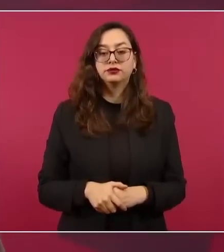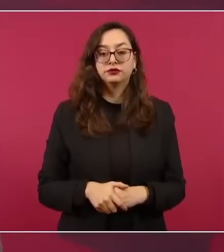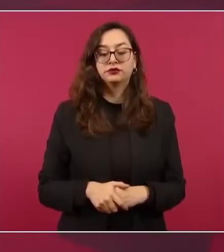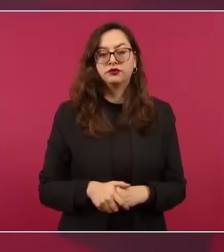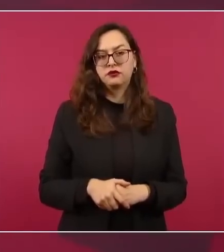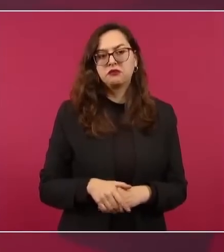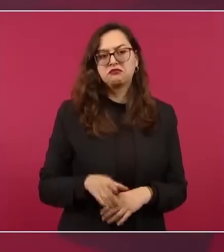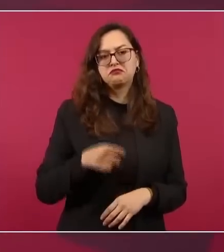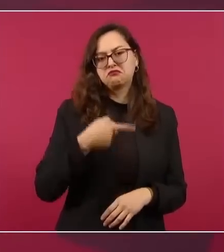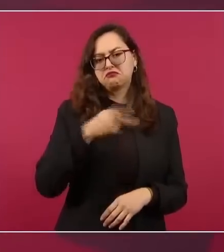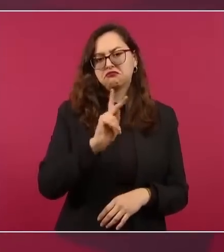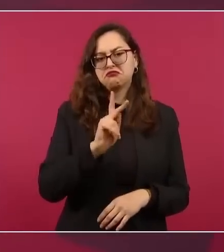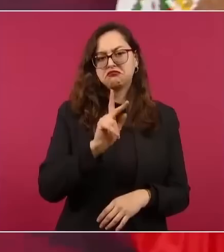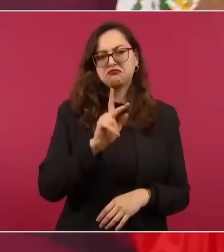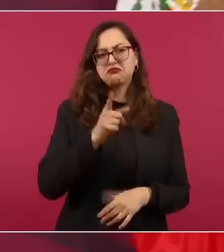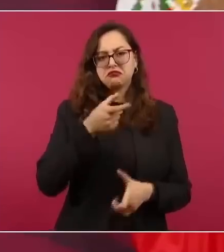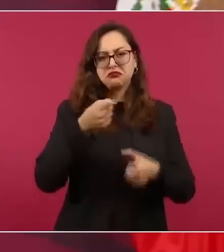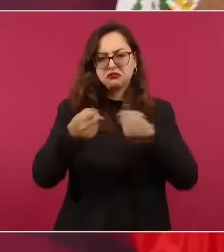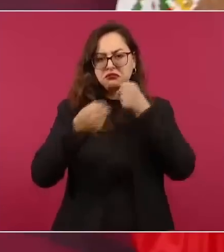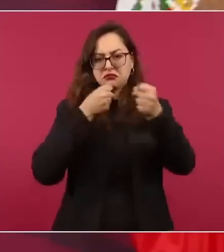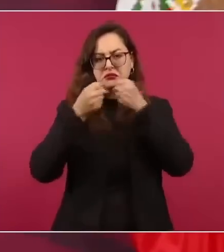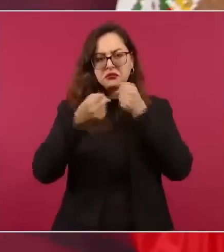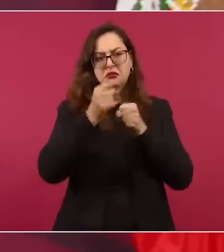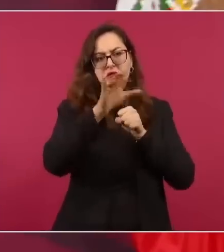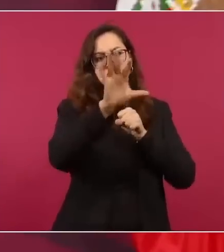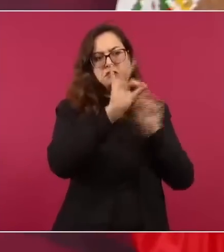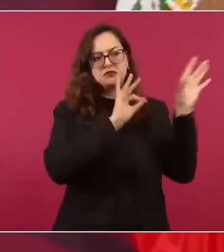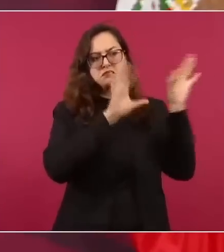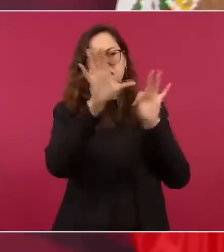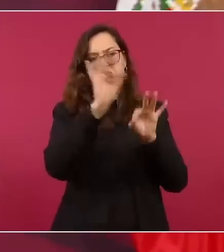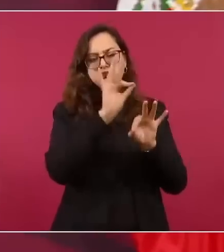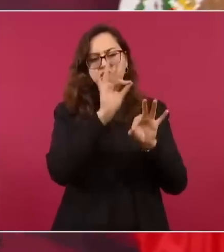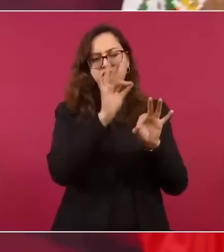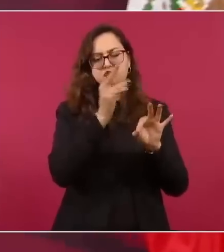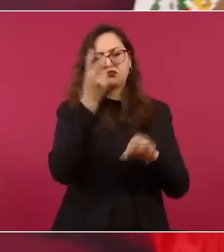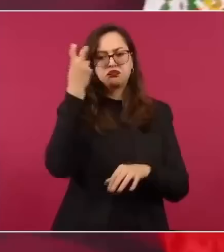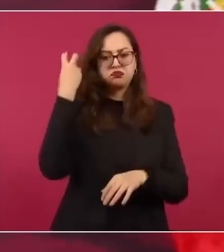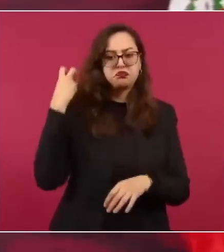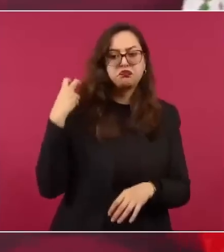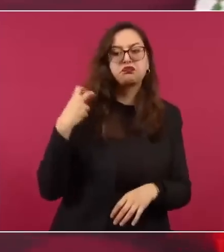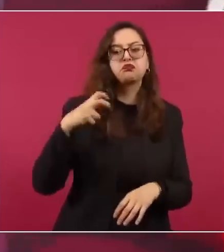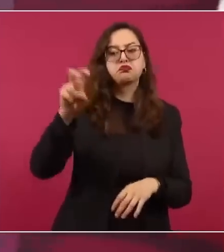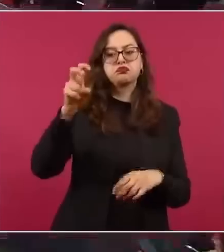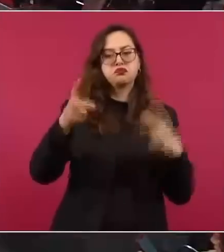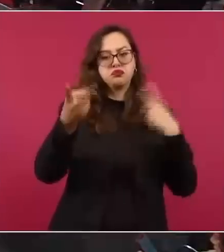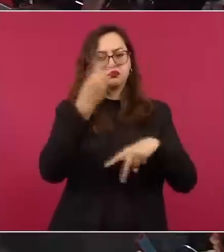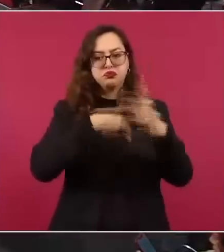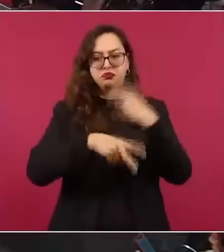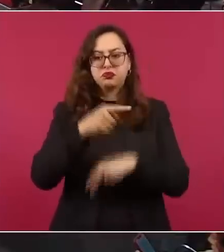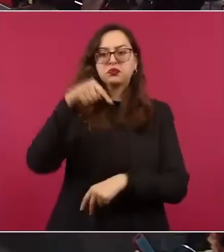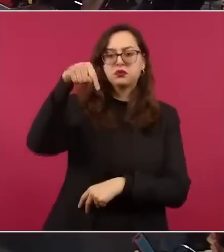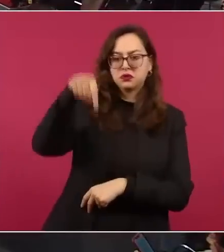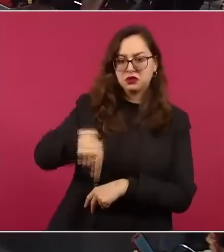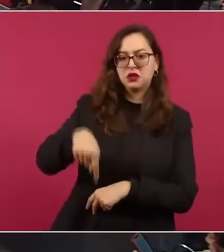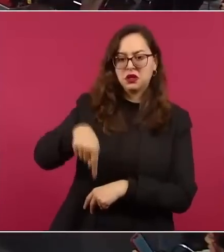reporteros a México, porque no